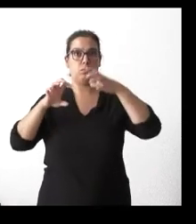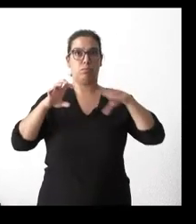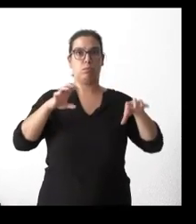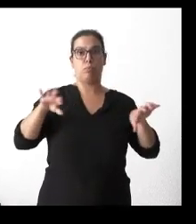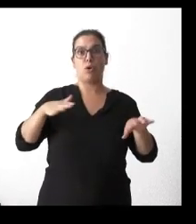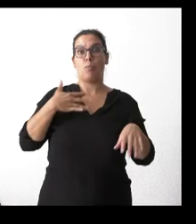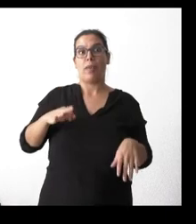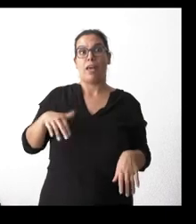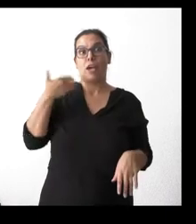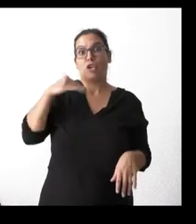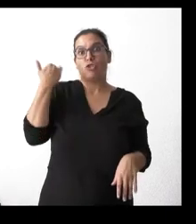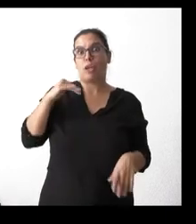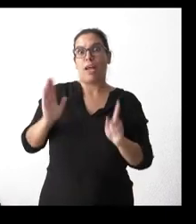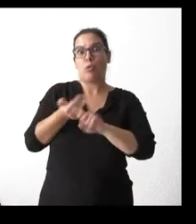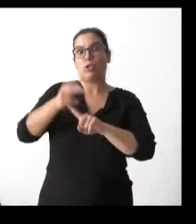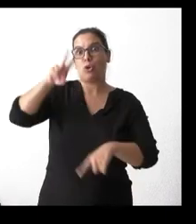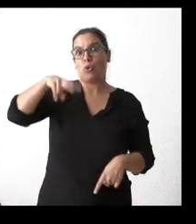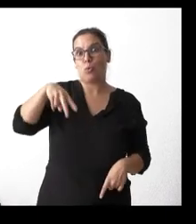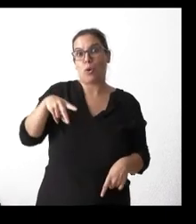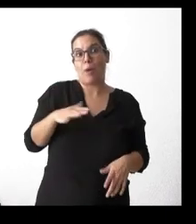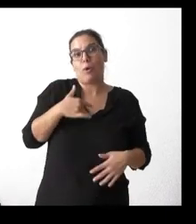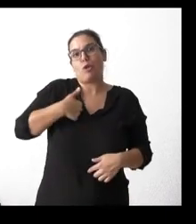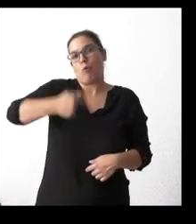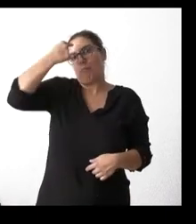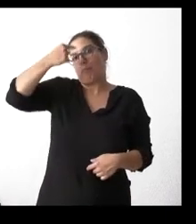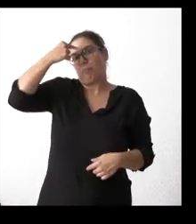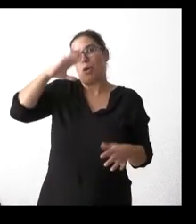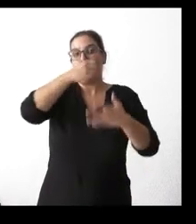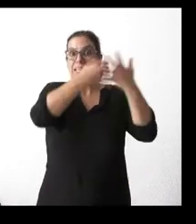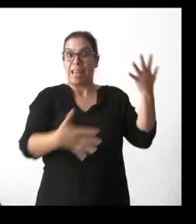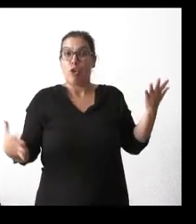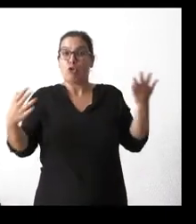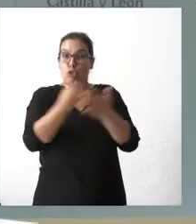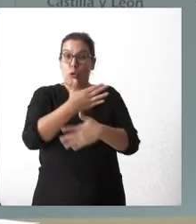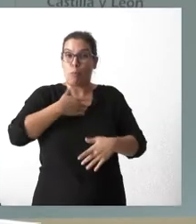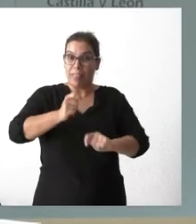Igual es un poco chauvinista, pero bueno, si hay un listado con todos, pues lo agradecería. Muchas gracias.